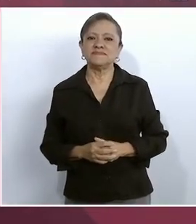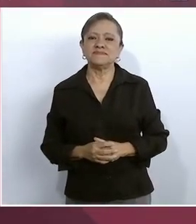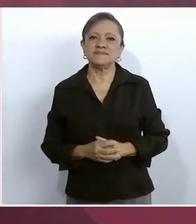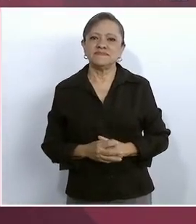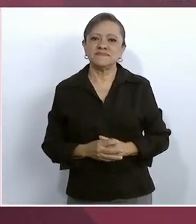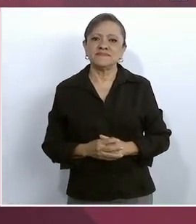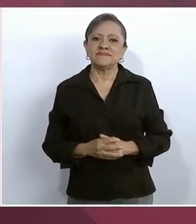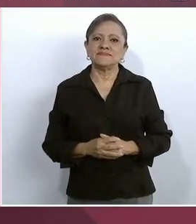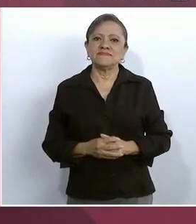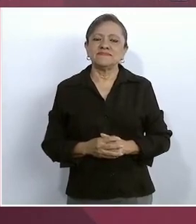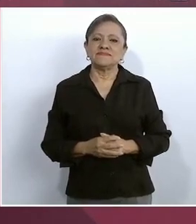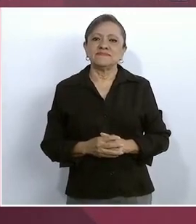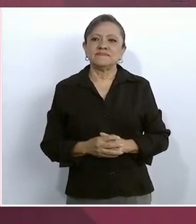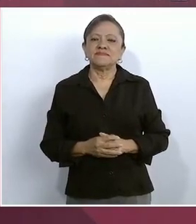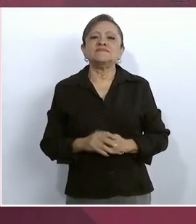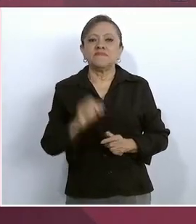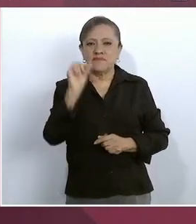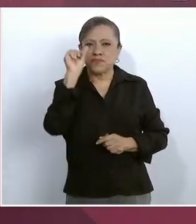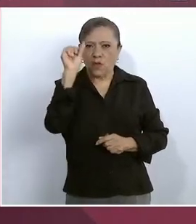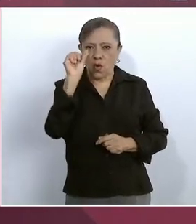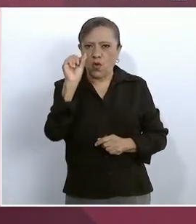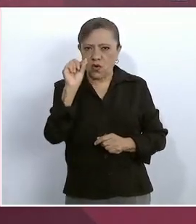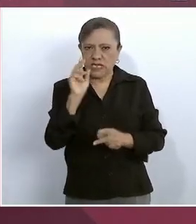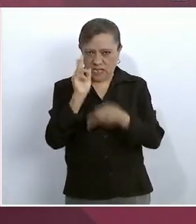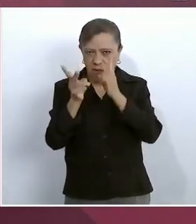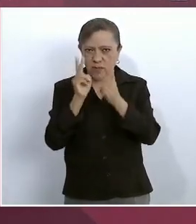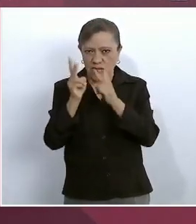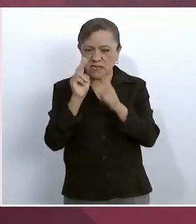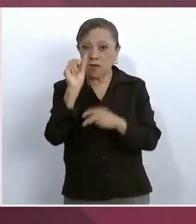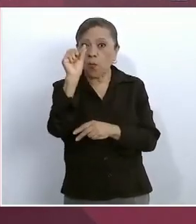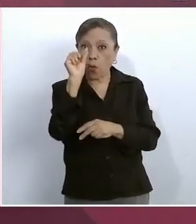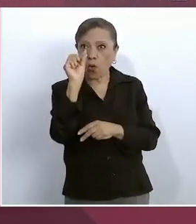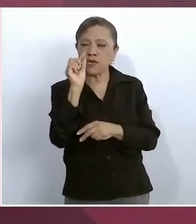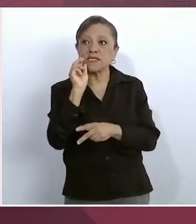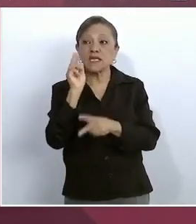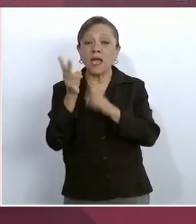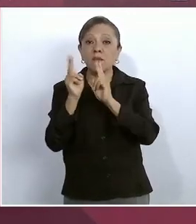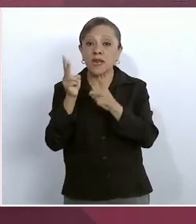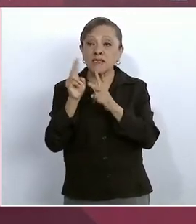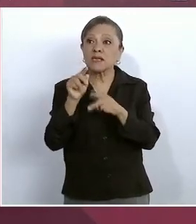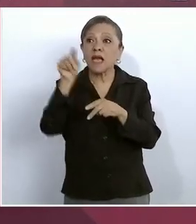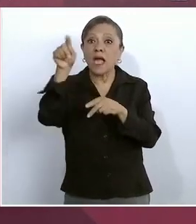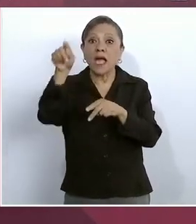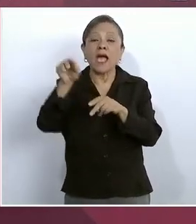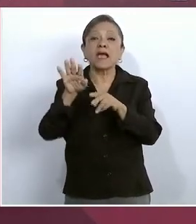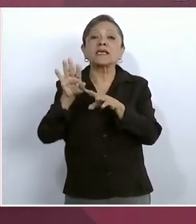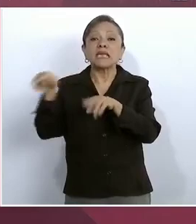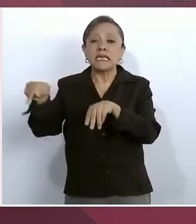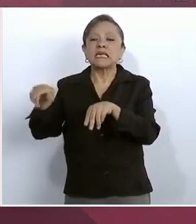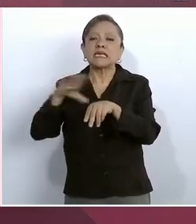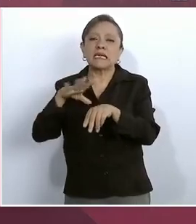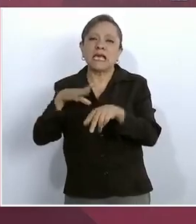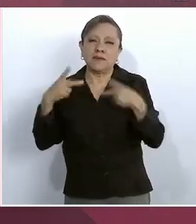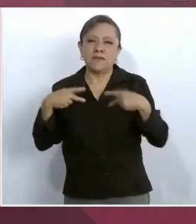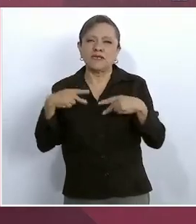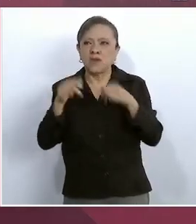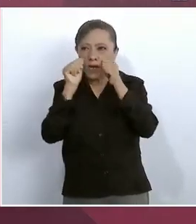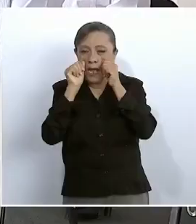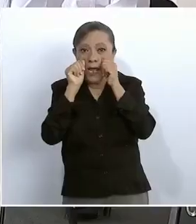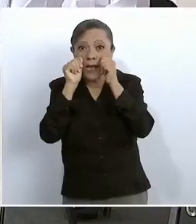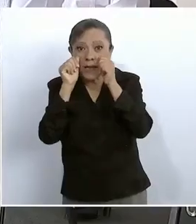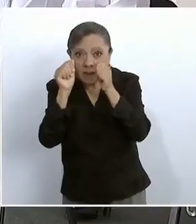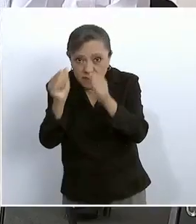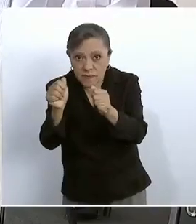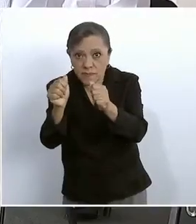ahora lo vemos, se van a quedar a atenderles ahora, con mucho,